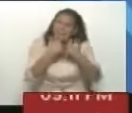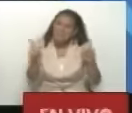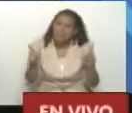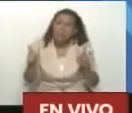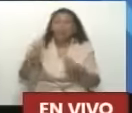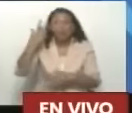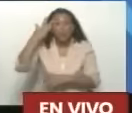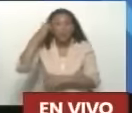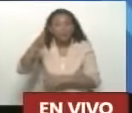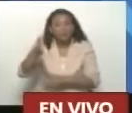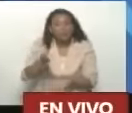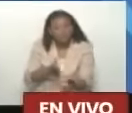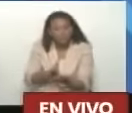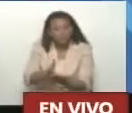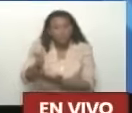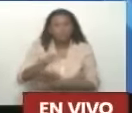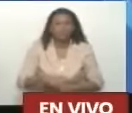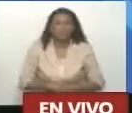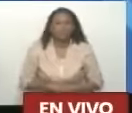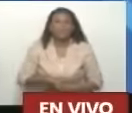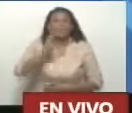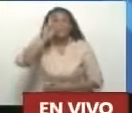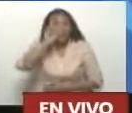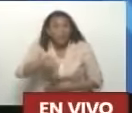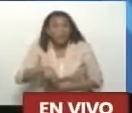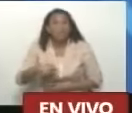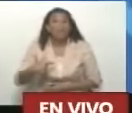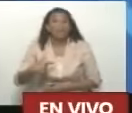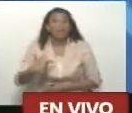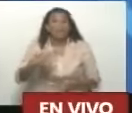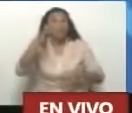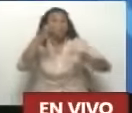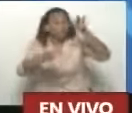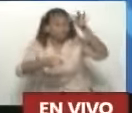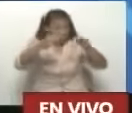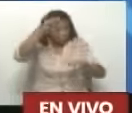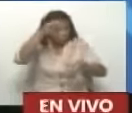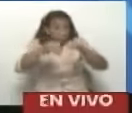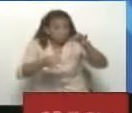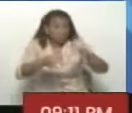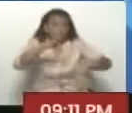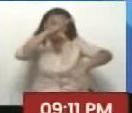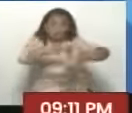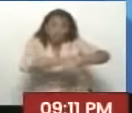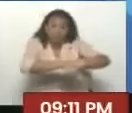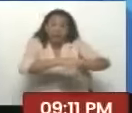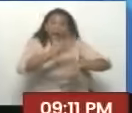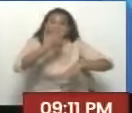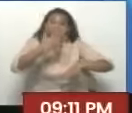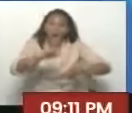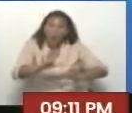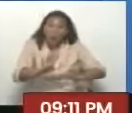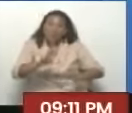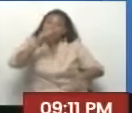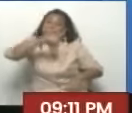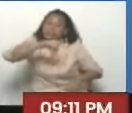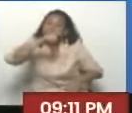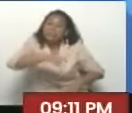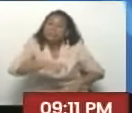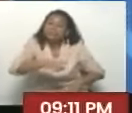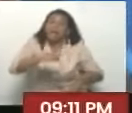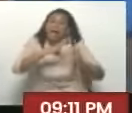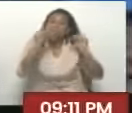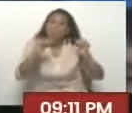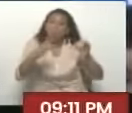como usted la está llevando en este momento. Pero también tiene un tribunal para juzgar, si fuese necesario, a